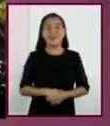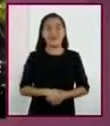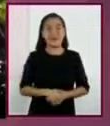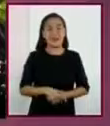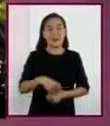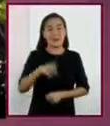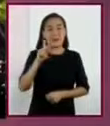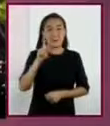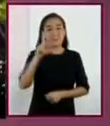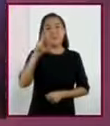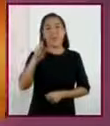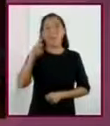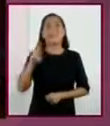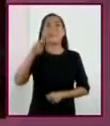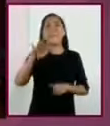Papa.